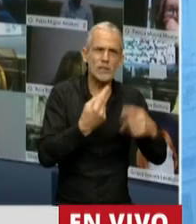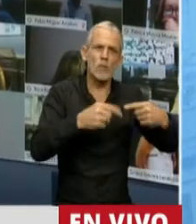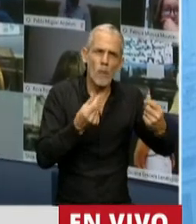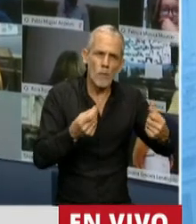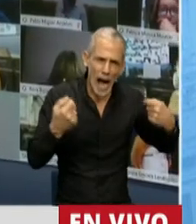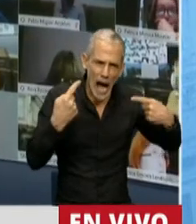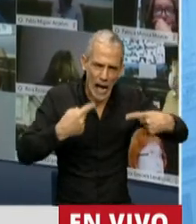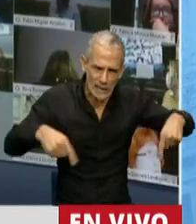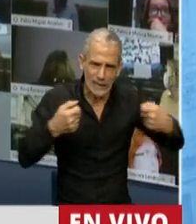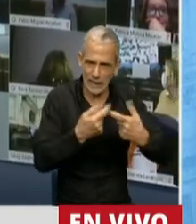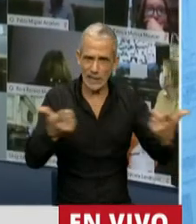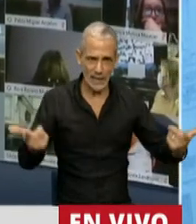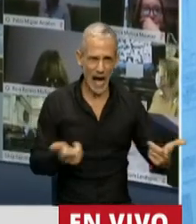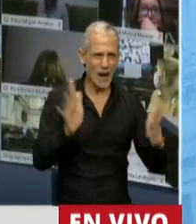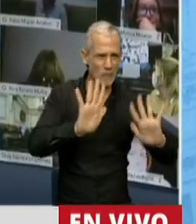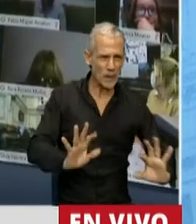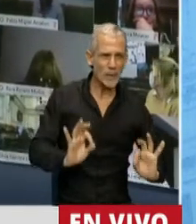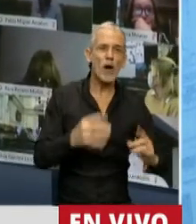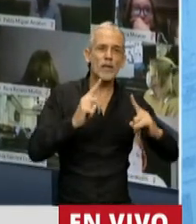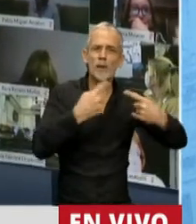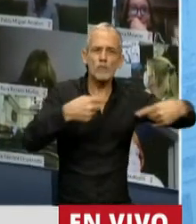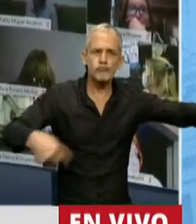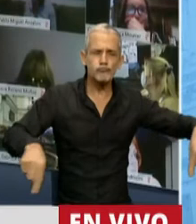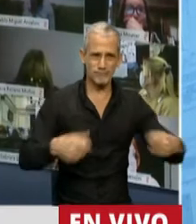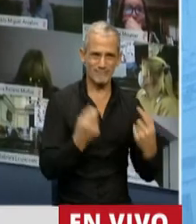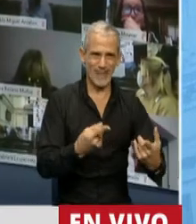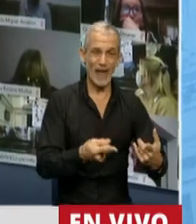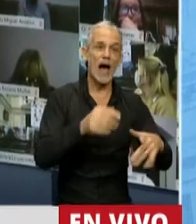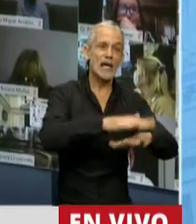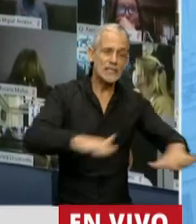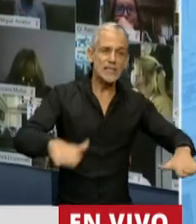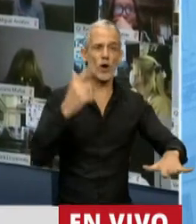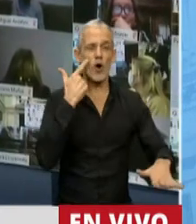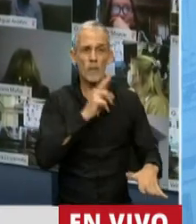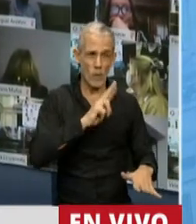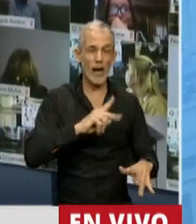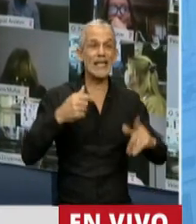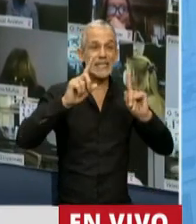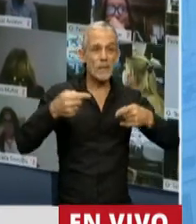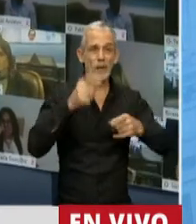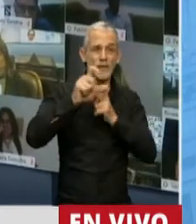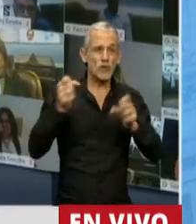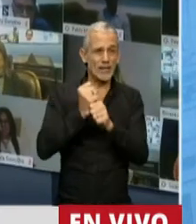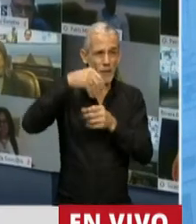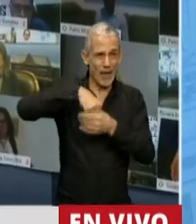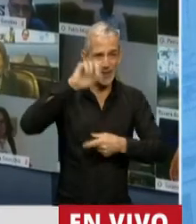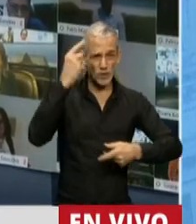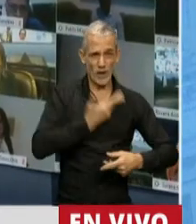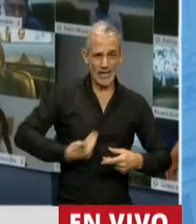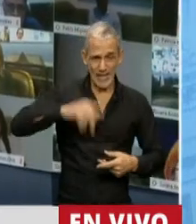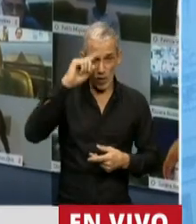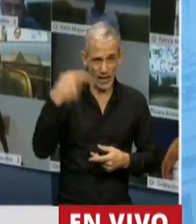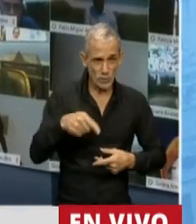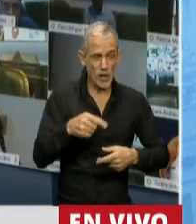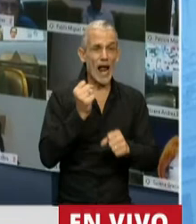económicos y presente con recursos materiales. Entonces, los y las operadoras del Estado, los funcionarios y